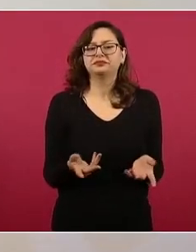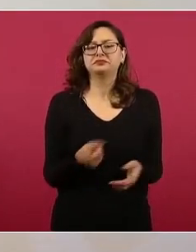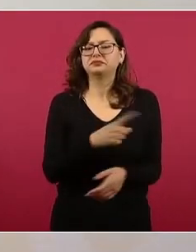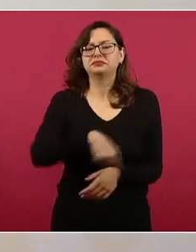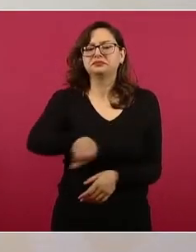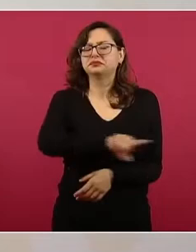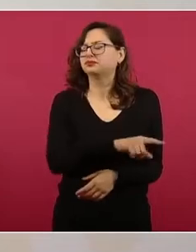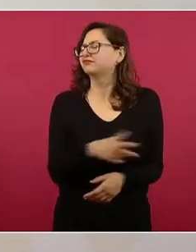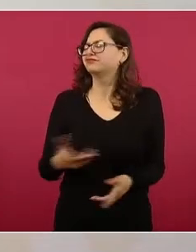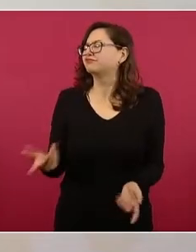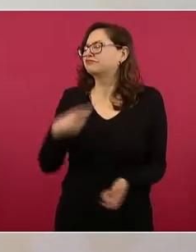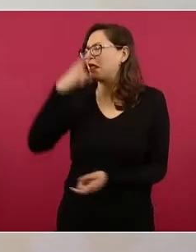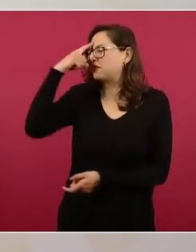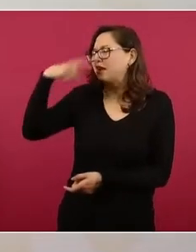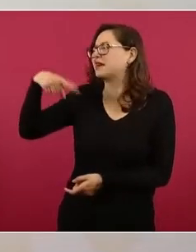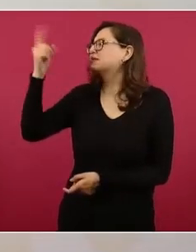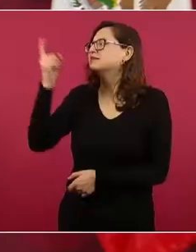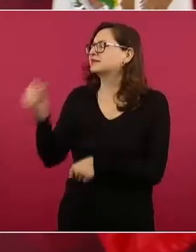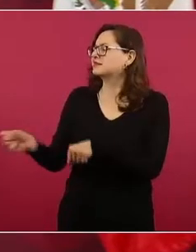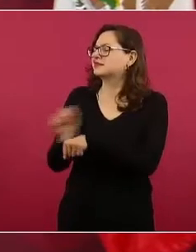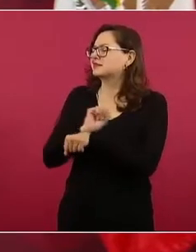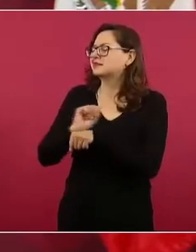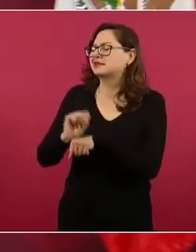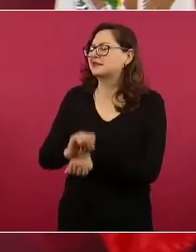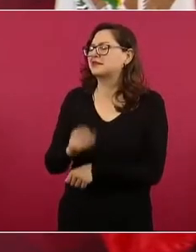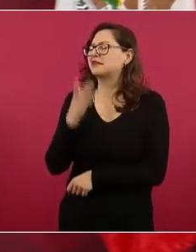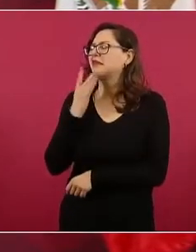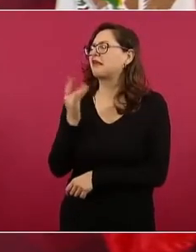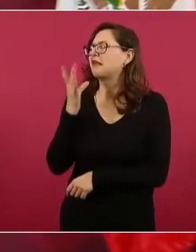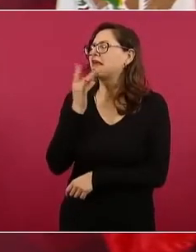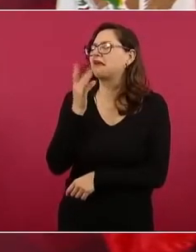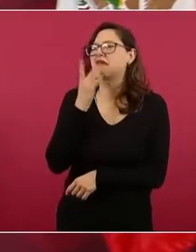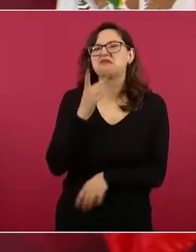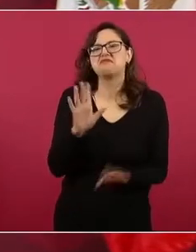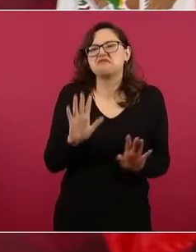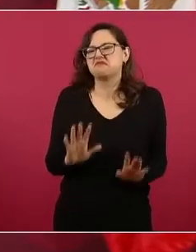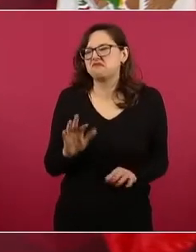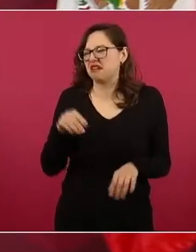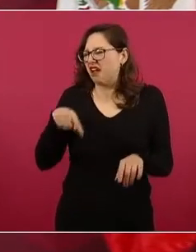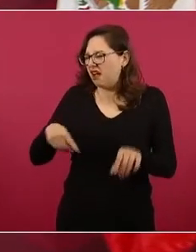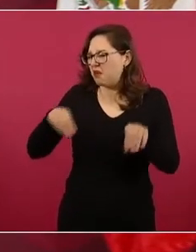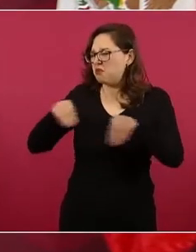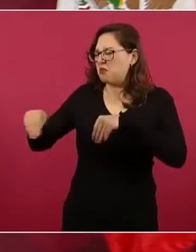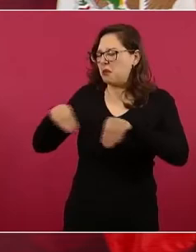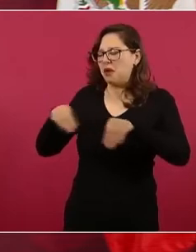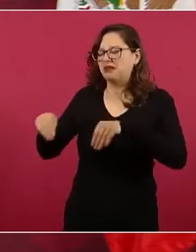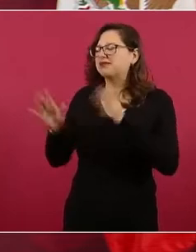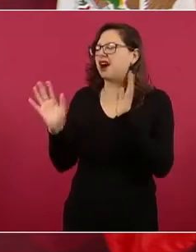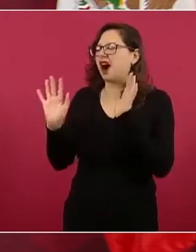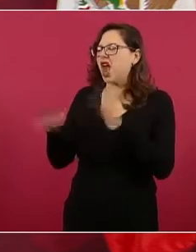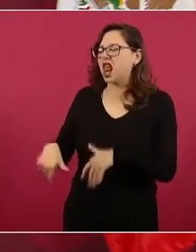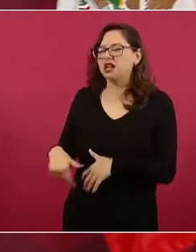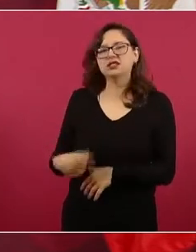economicista, sin tomar en cuenta